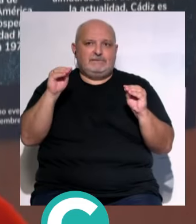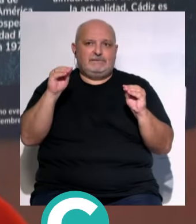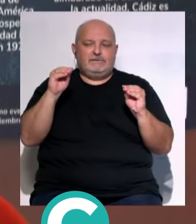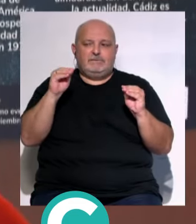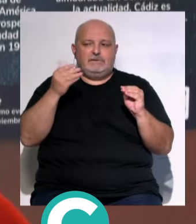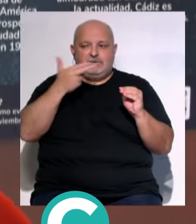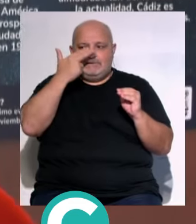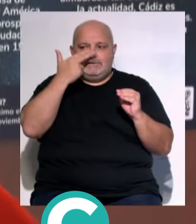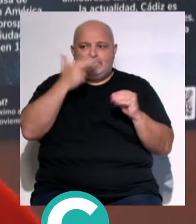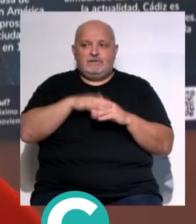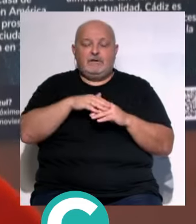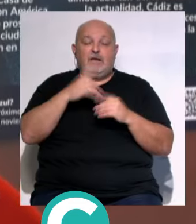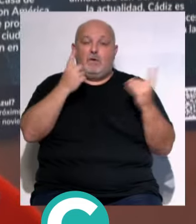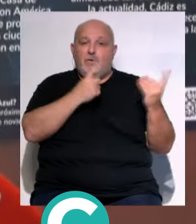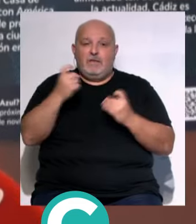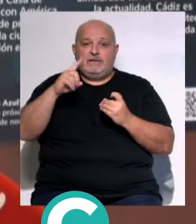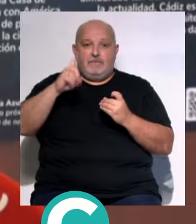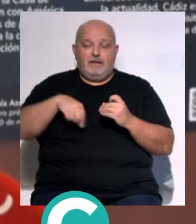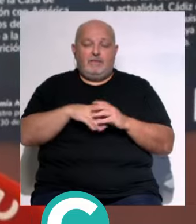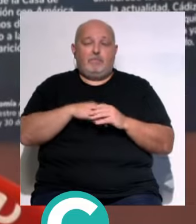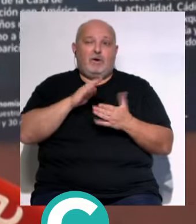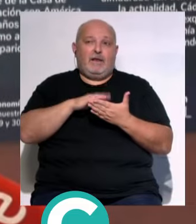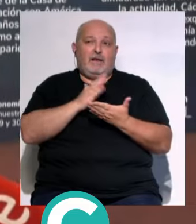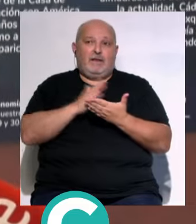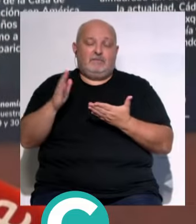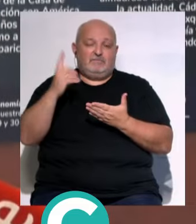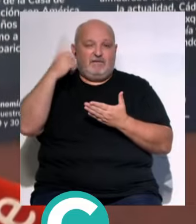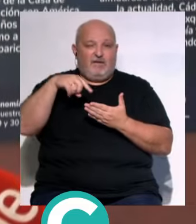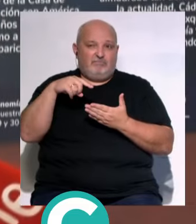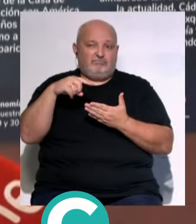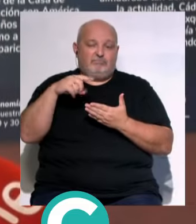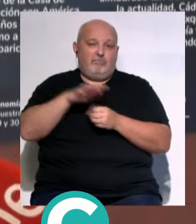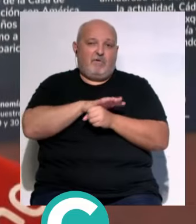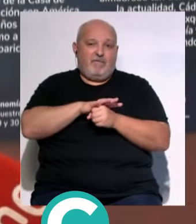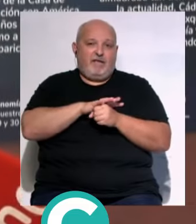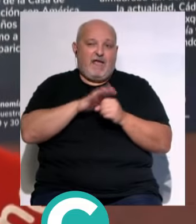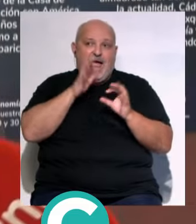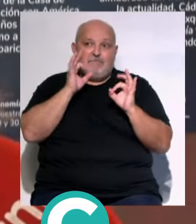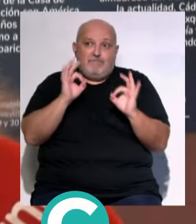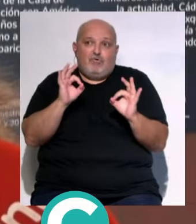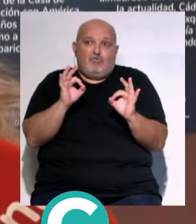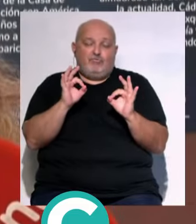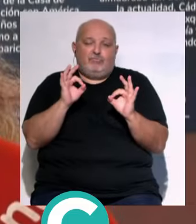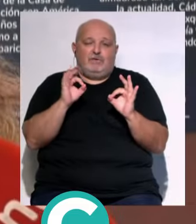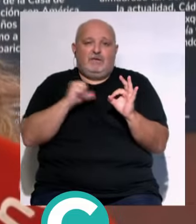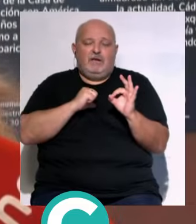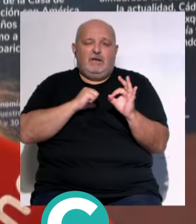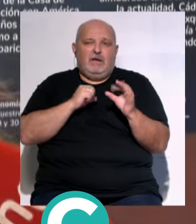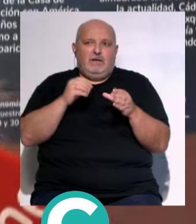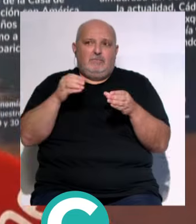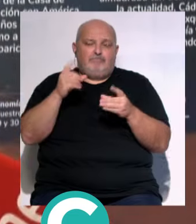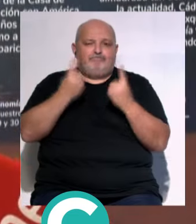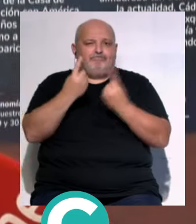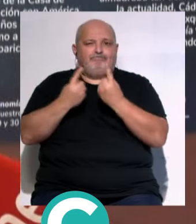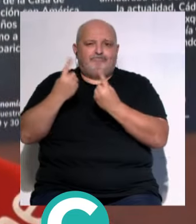muy interesante... ...muy necesario... ...porque bueno ya sabéis... ...que nuestra provincia ahora mismo... ...tiene poblaciones